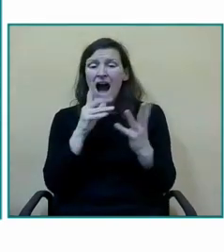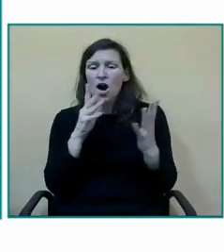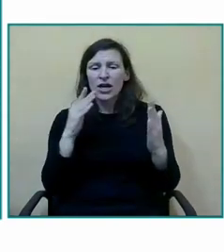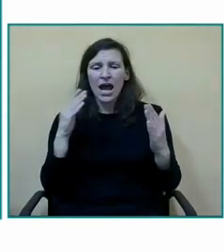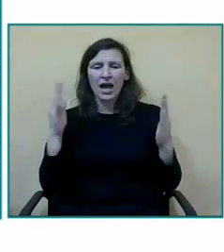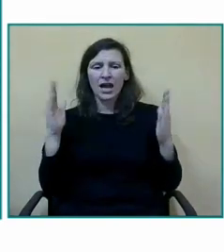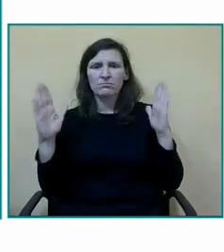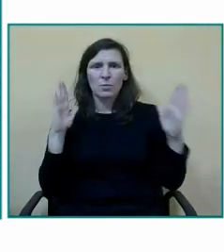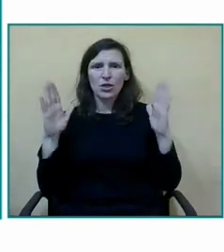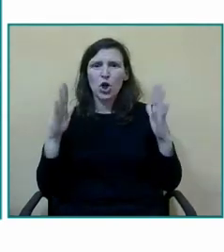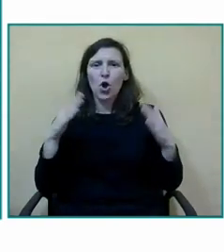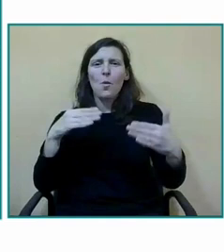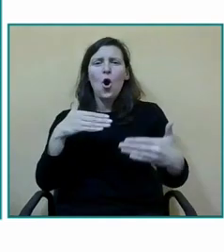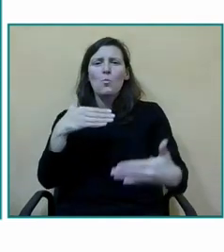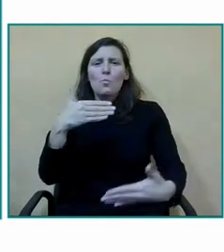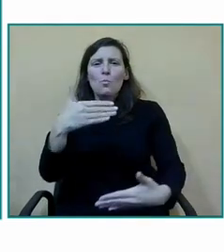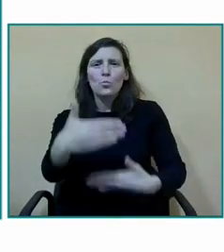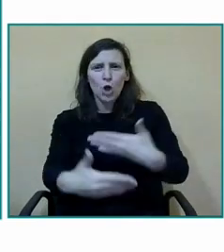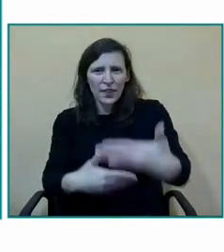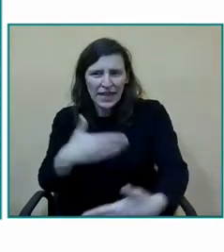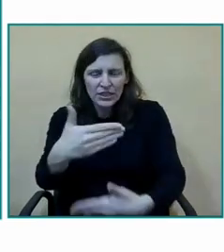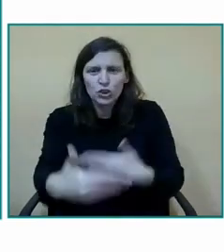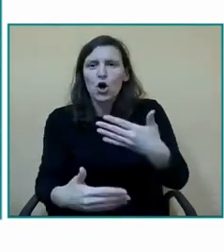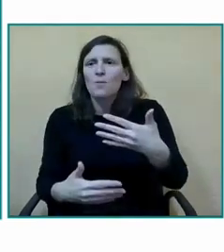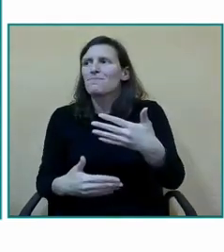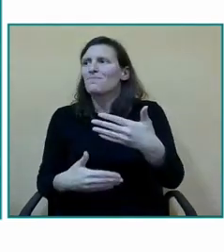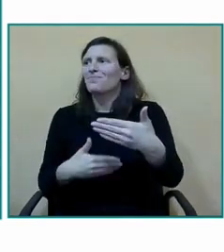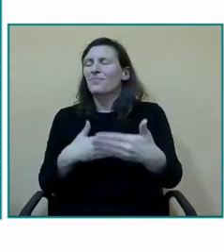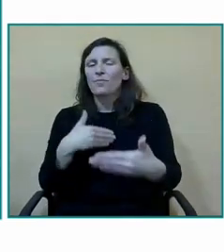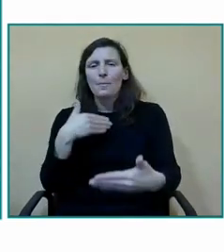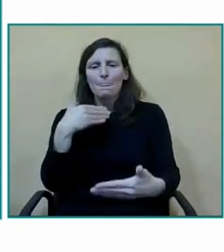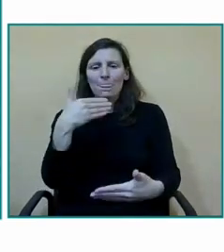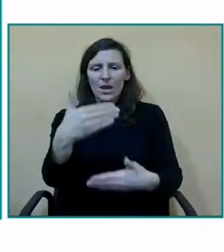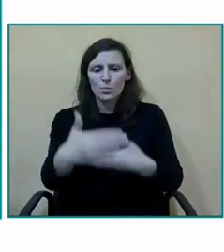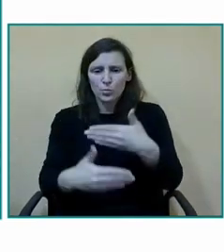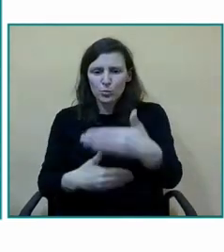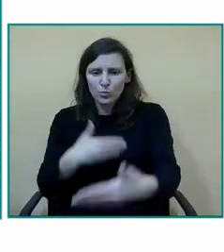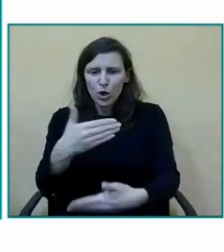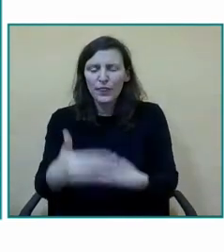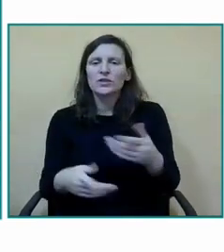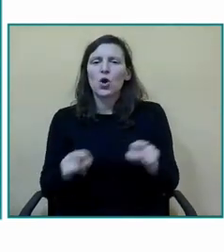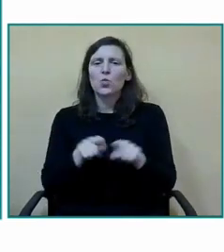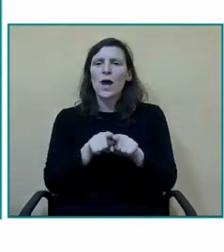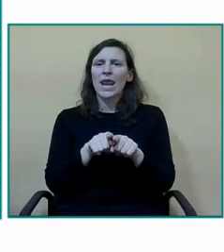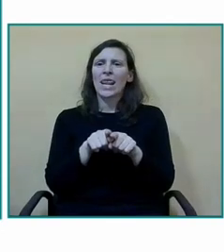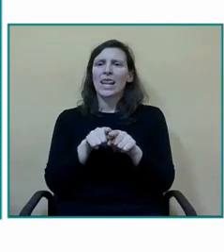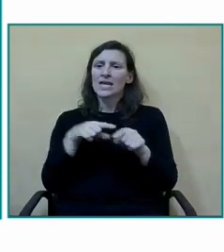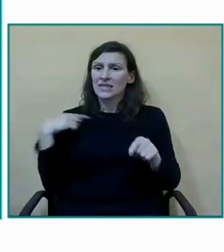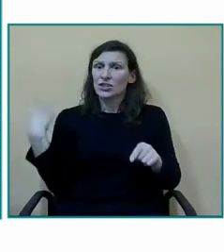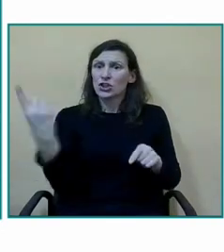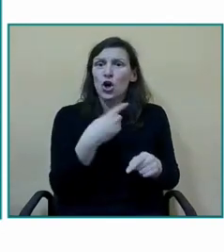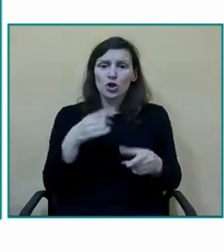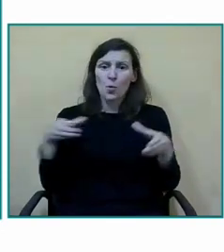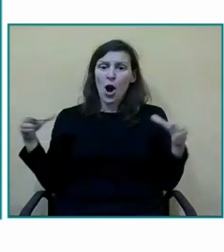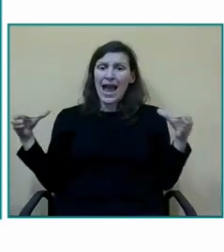proceso Gerardo de encontrarnos determinar de encontrarnos a nosotros mismos